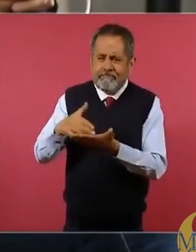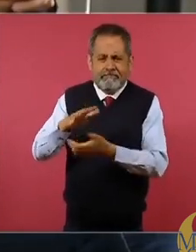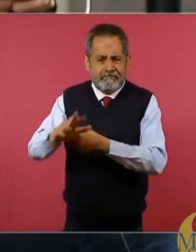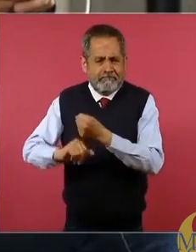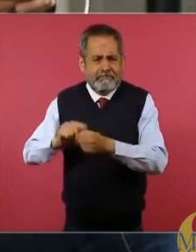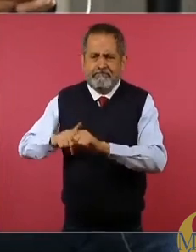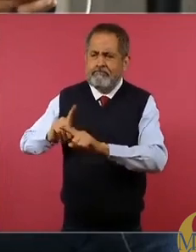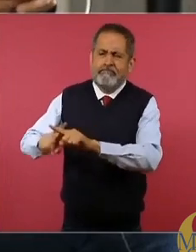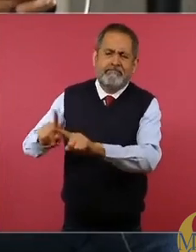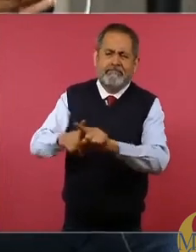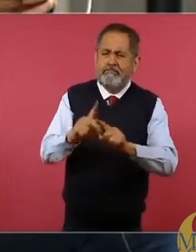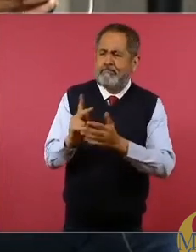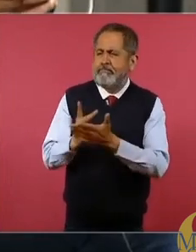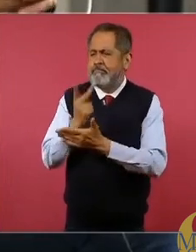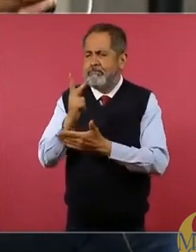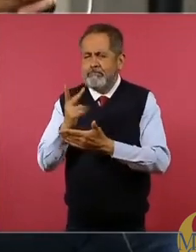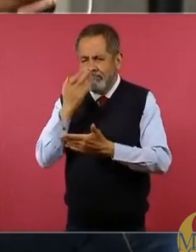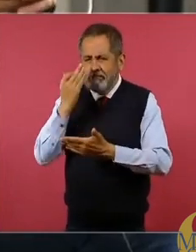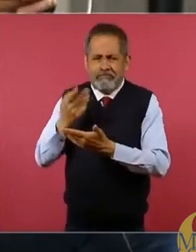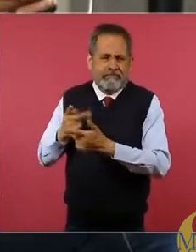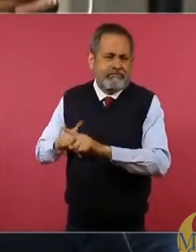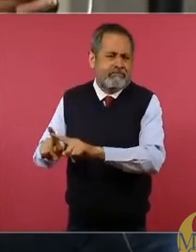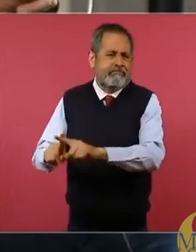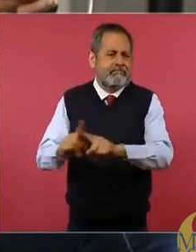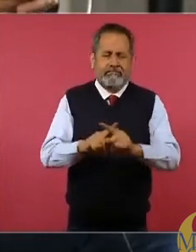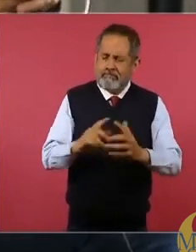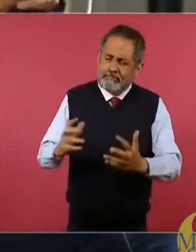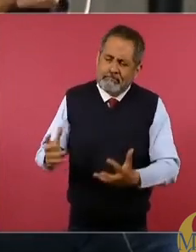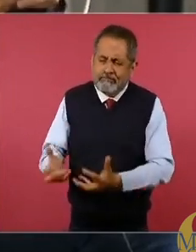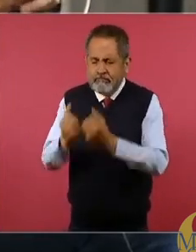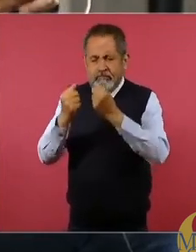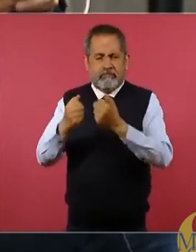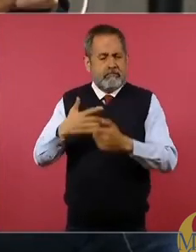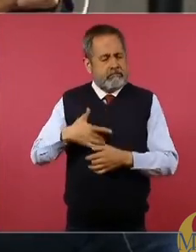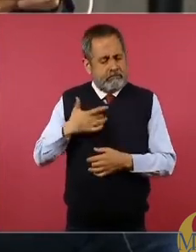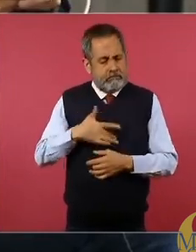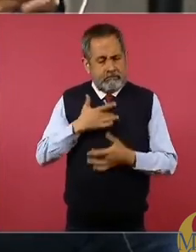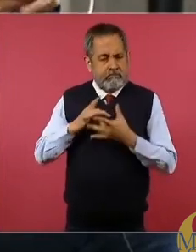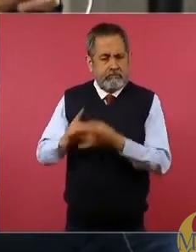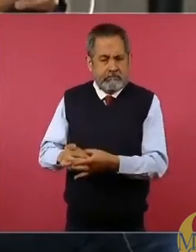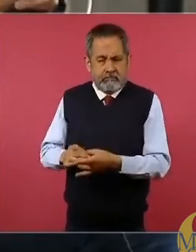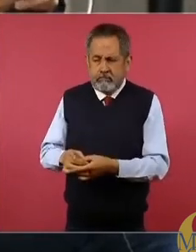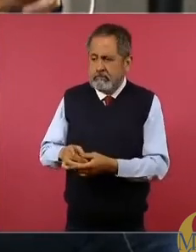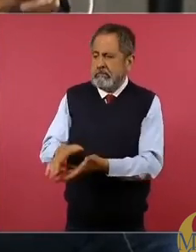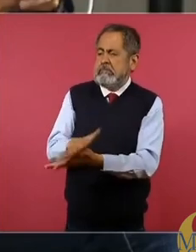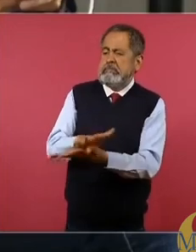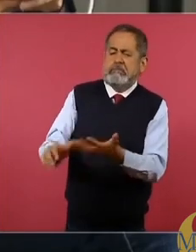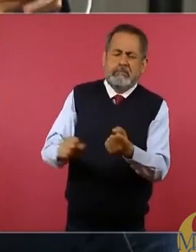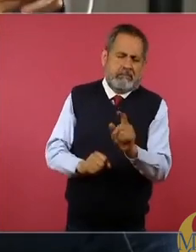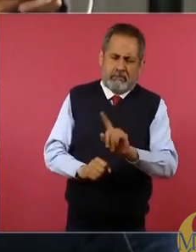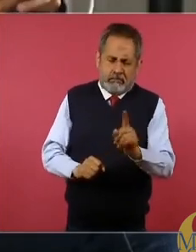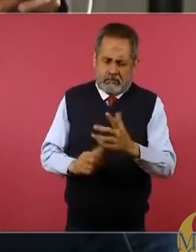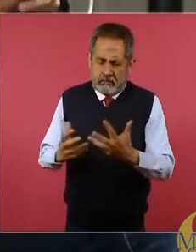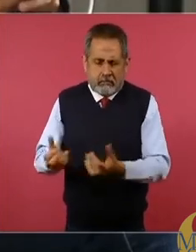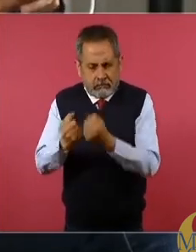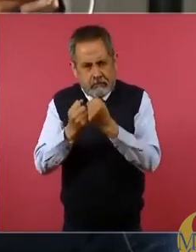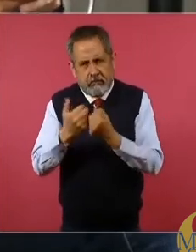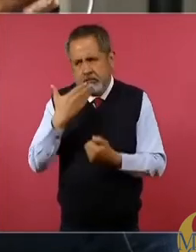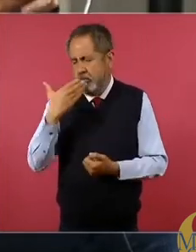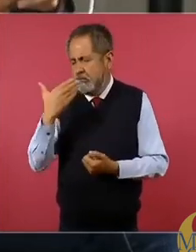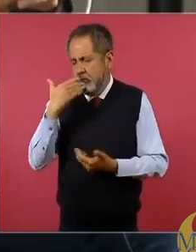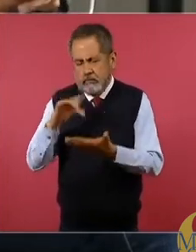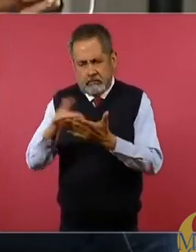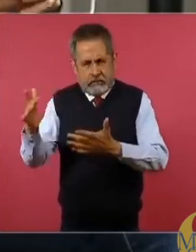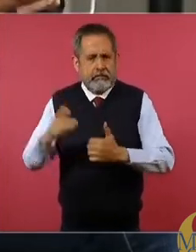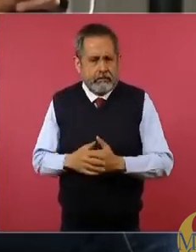silvestre y de muchos inocentes. Es salvar los valores humanos al no recurrir al exterminio, además de que este sólo agrava el problema.